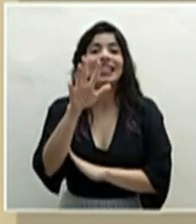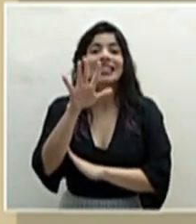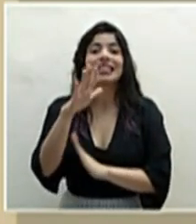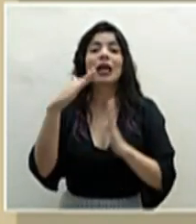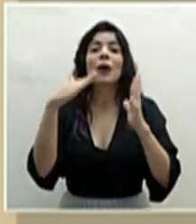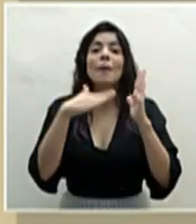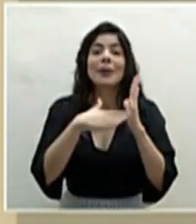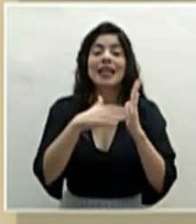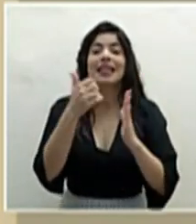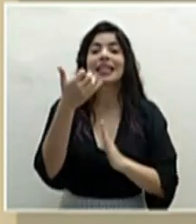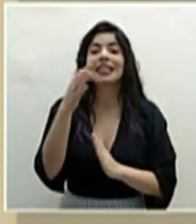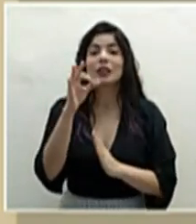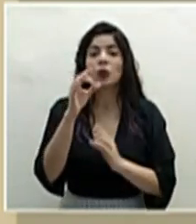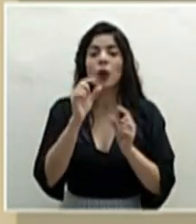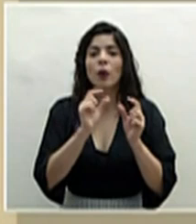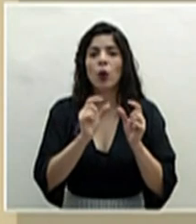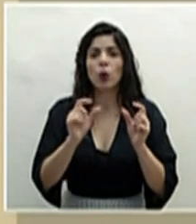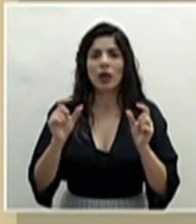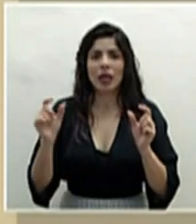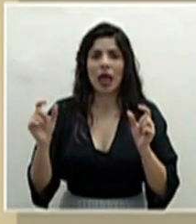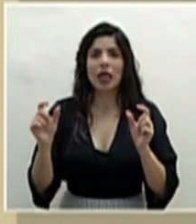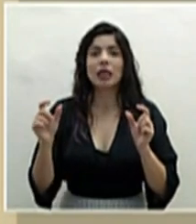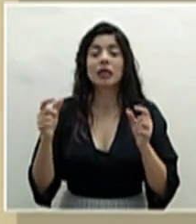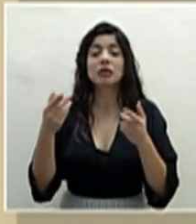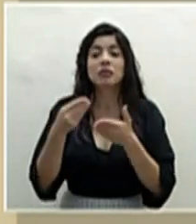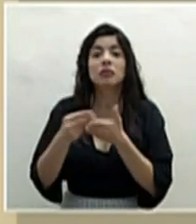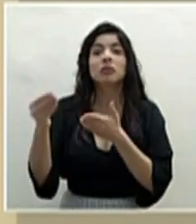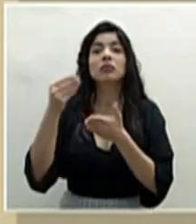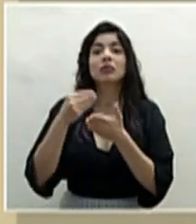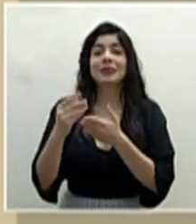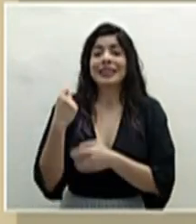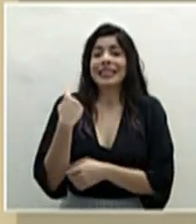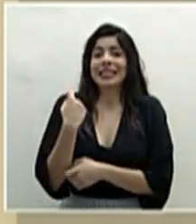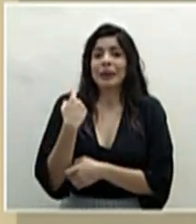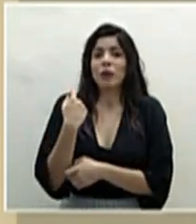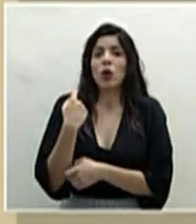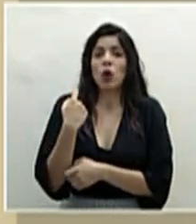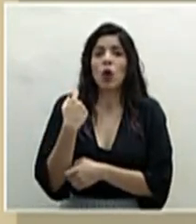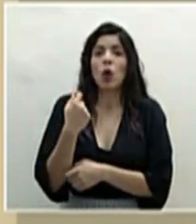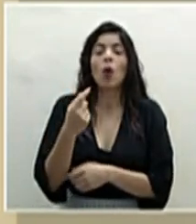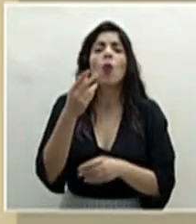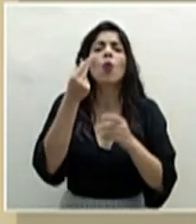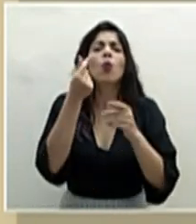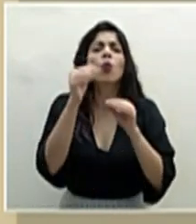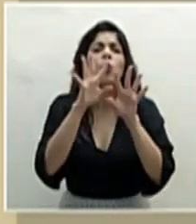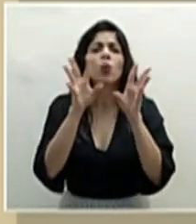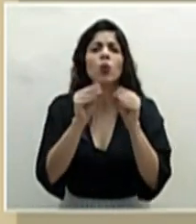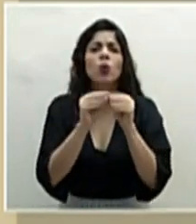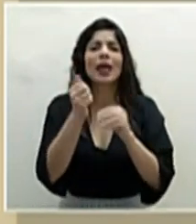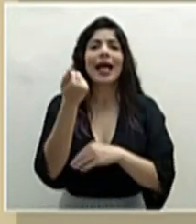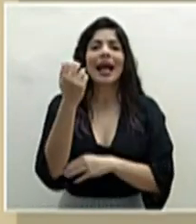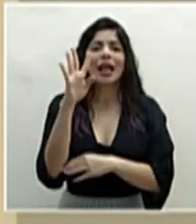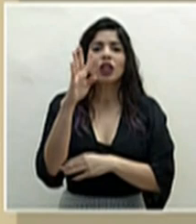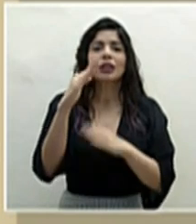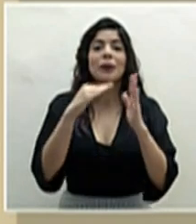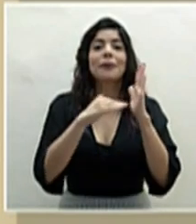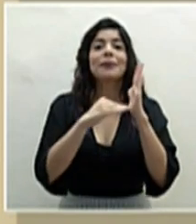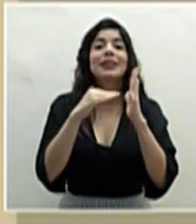.019 unidades que se han adquirido recientemente por un valor de 14